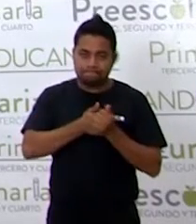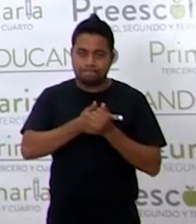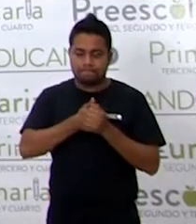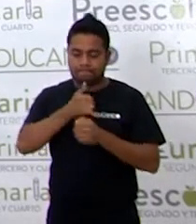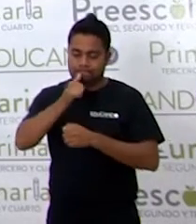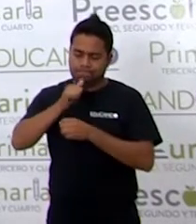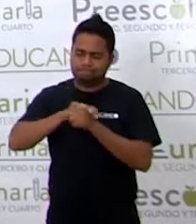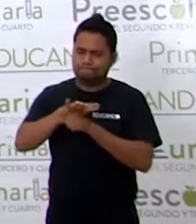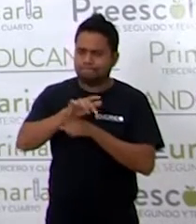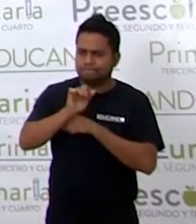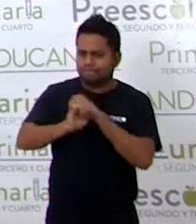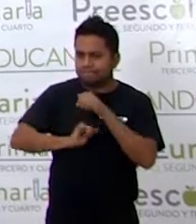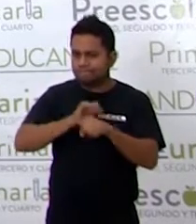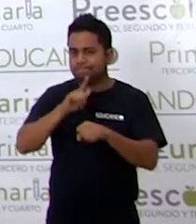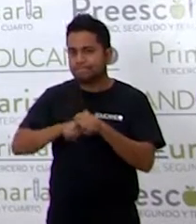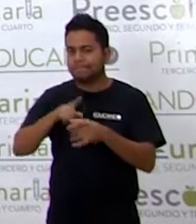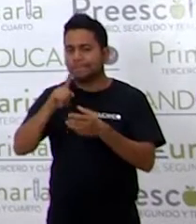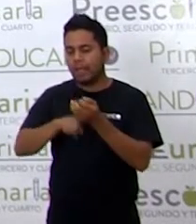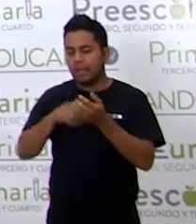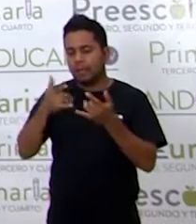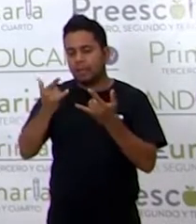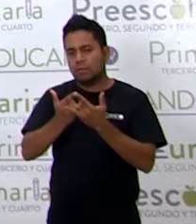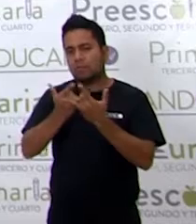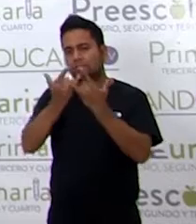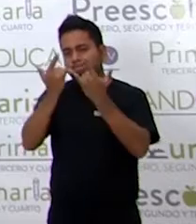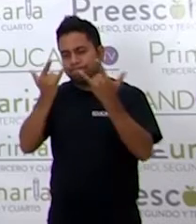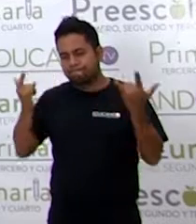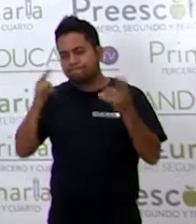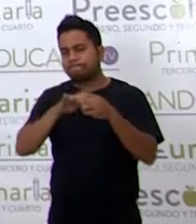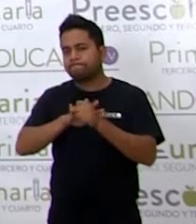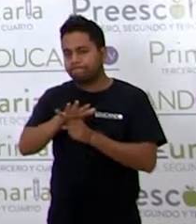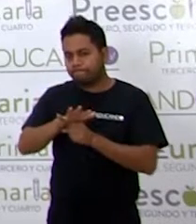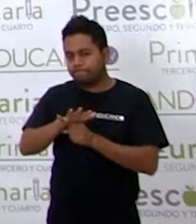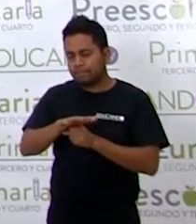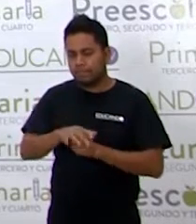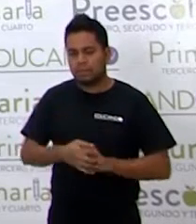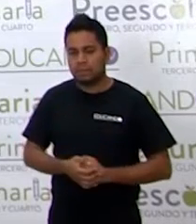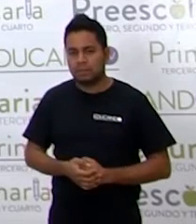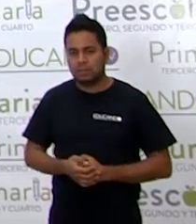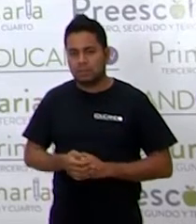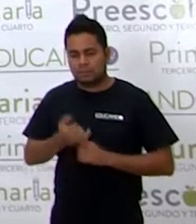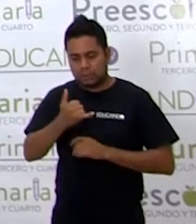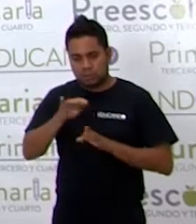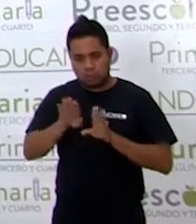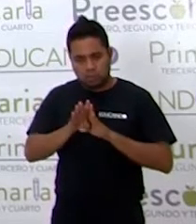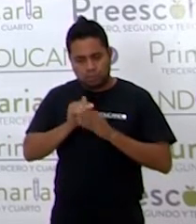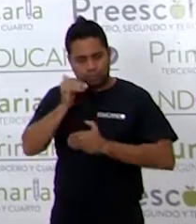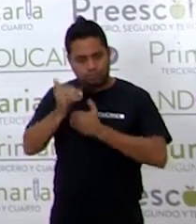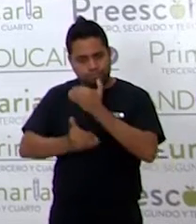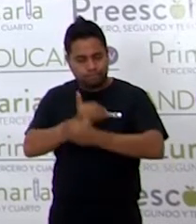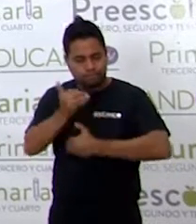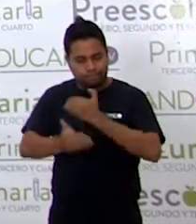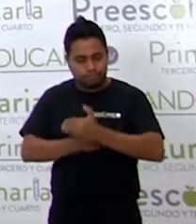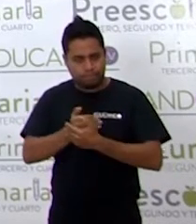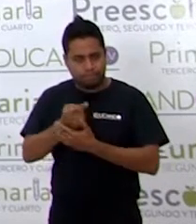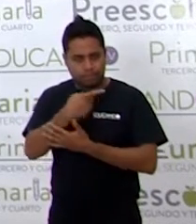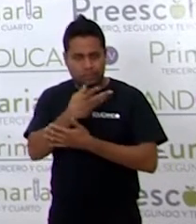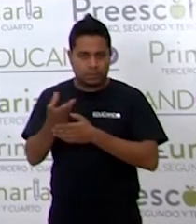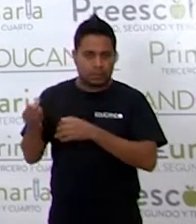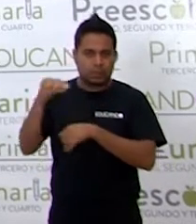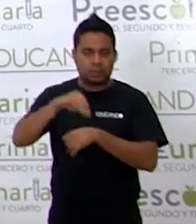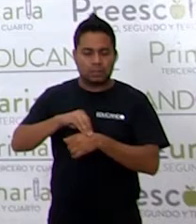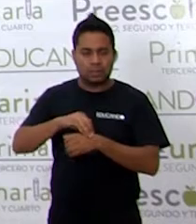vimos en nuestro cuento y cómo va su secuencia. Vamos a poner